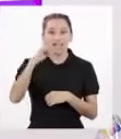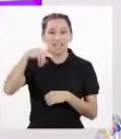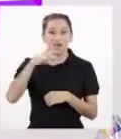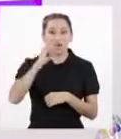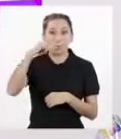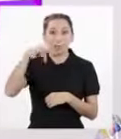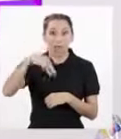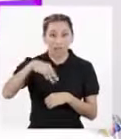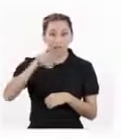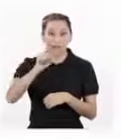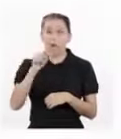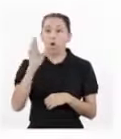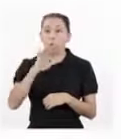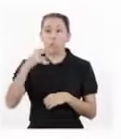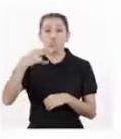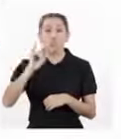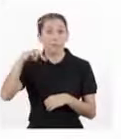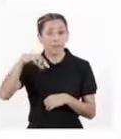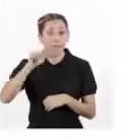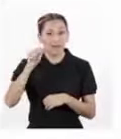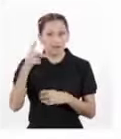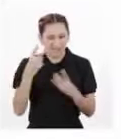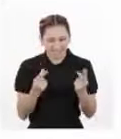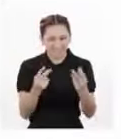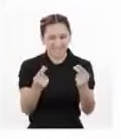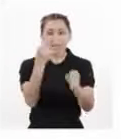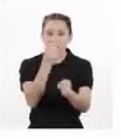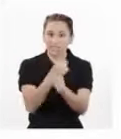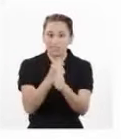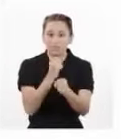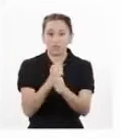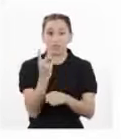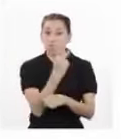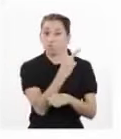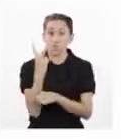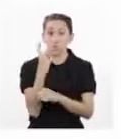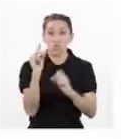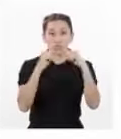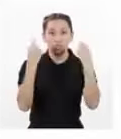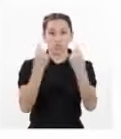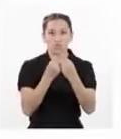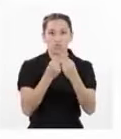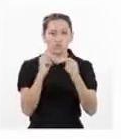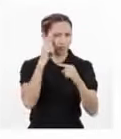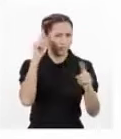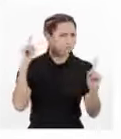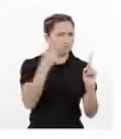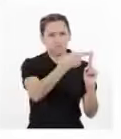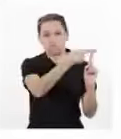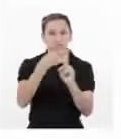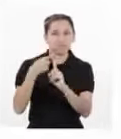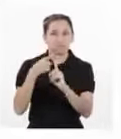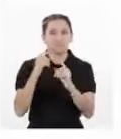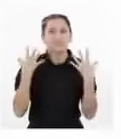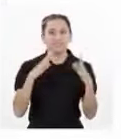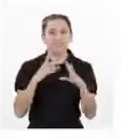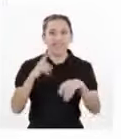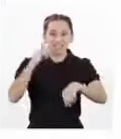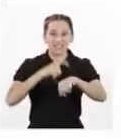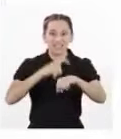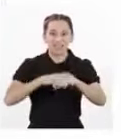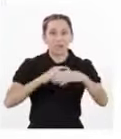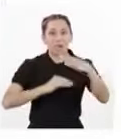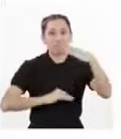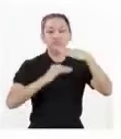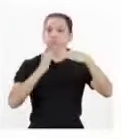Aceleraron su trabajo De hecho, ambos grupos tuvieron éxito mucho antes de la fecha de finalización prevista